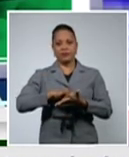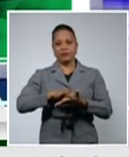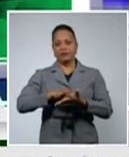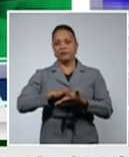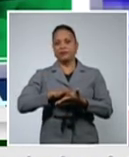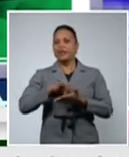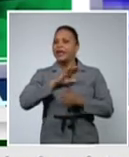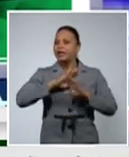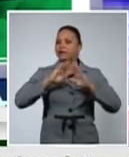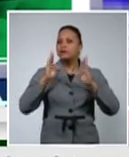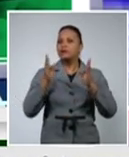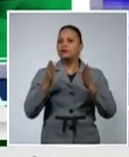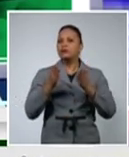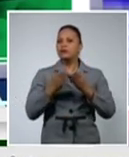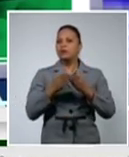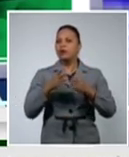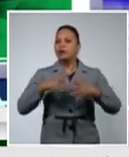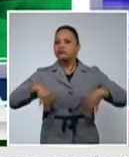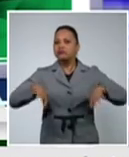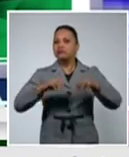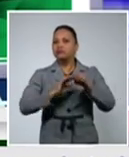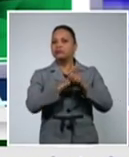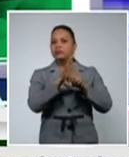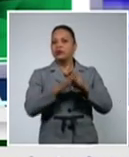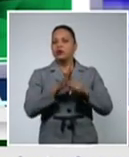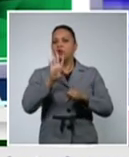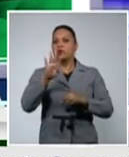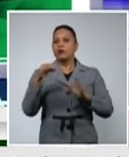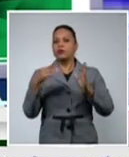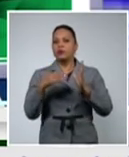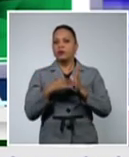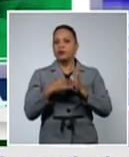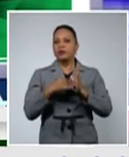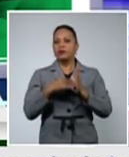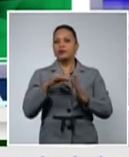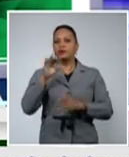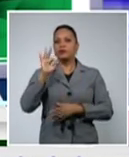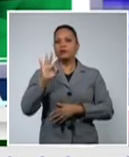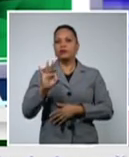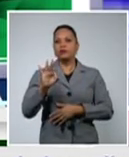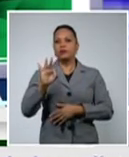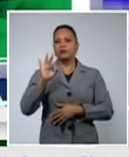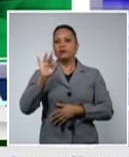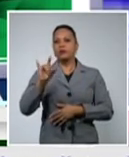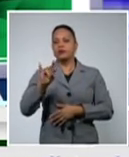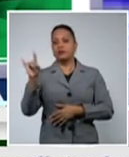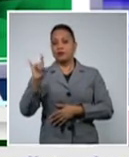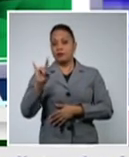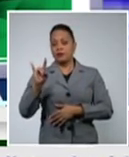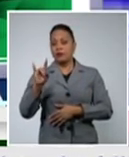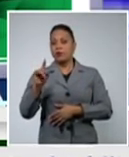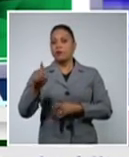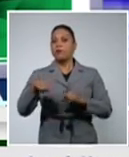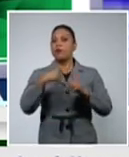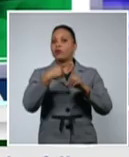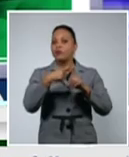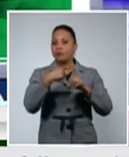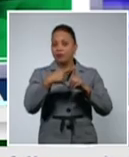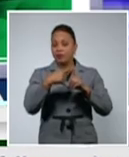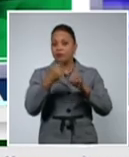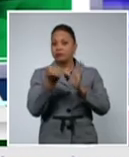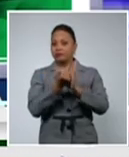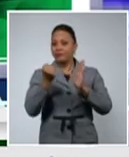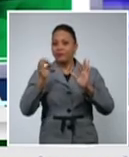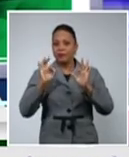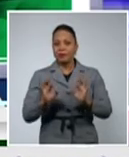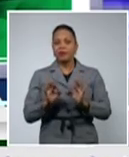pandemia se acumulan 4.899 casos confirmados que han tenido